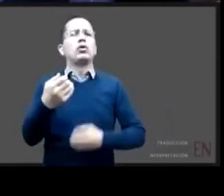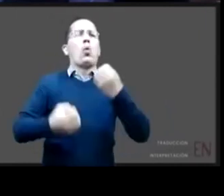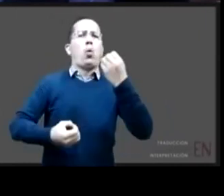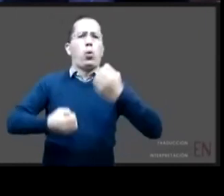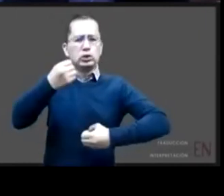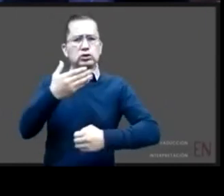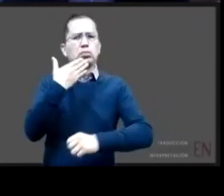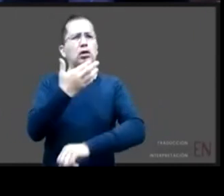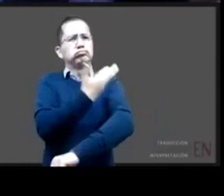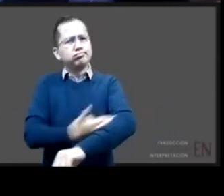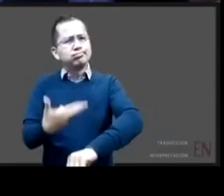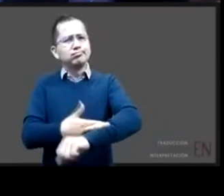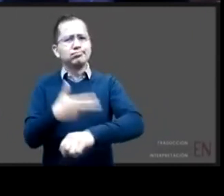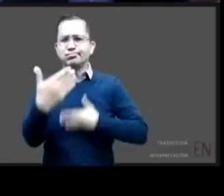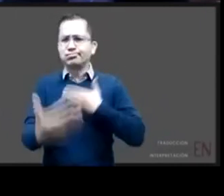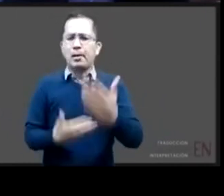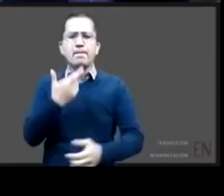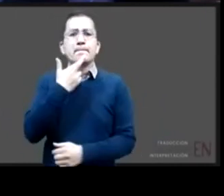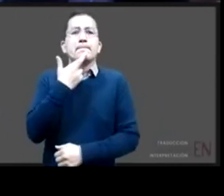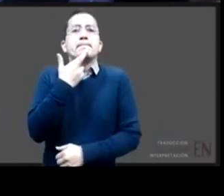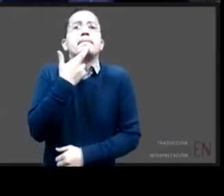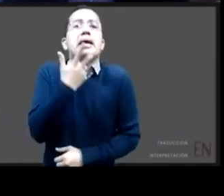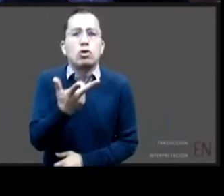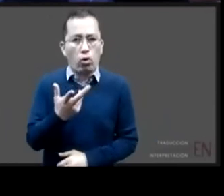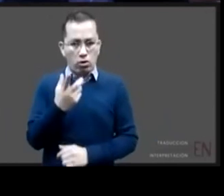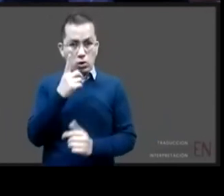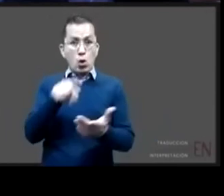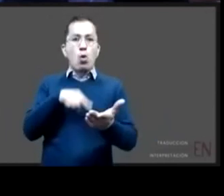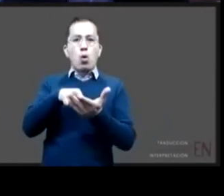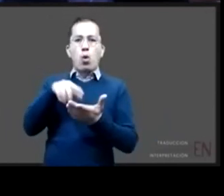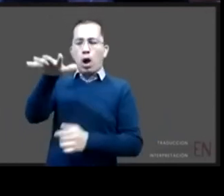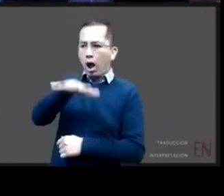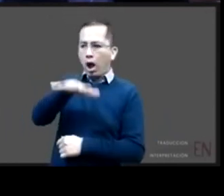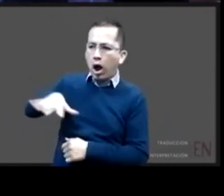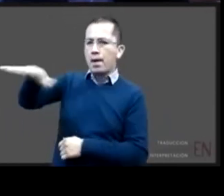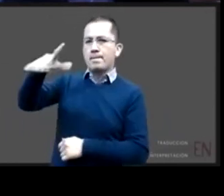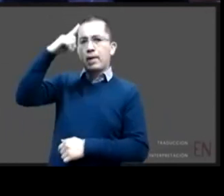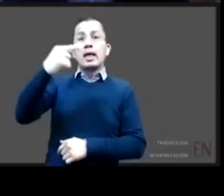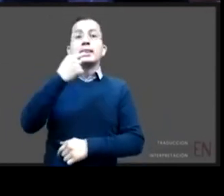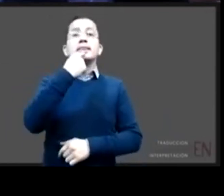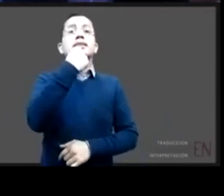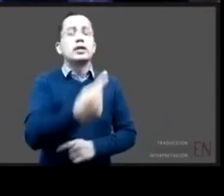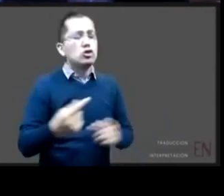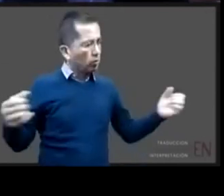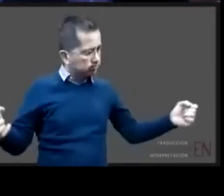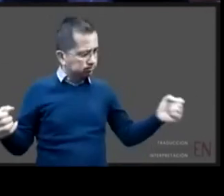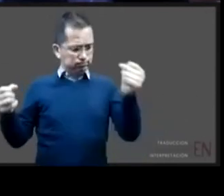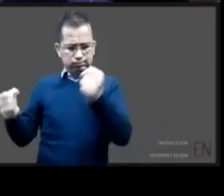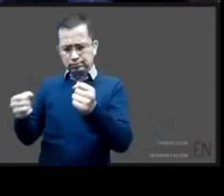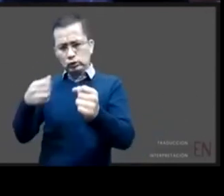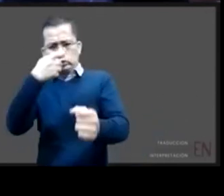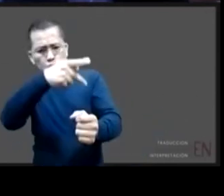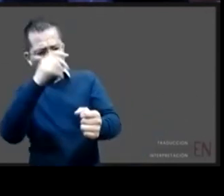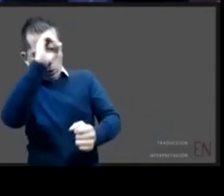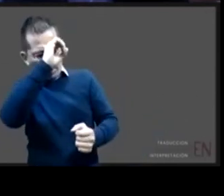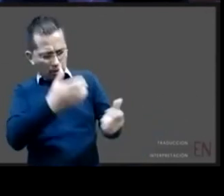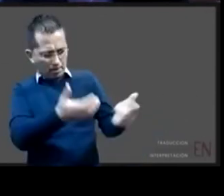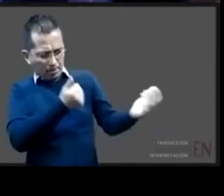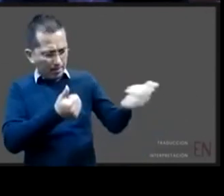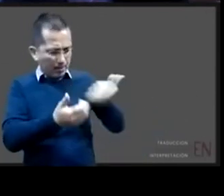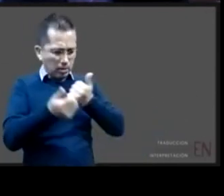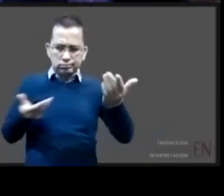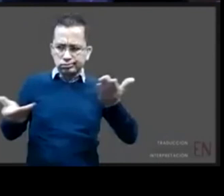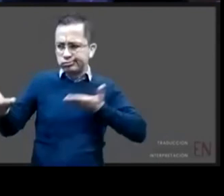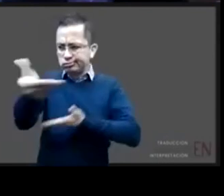óptimos lugares donde podamos escuchar de manera efectiva la opinión de los niños y de esa manera trabajamos sistemáticamente